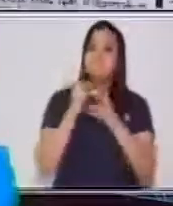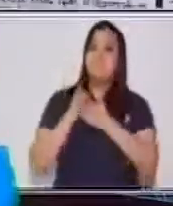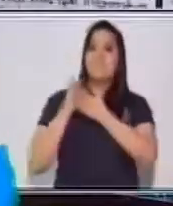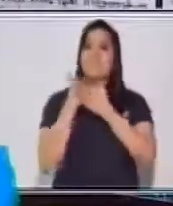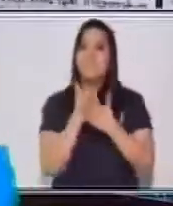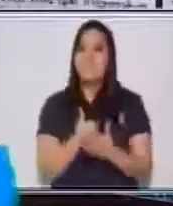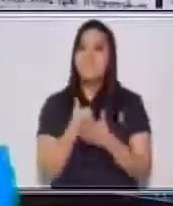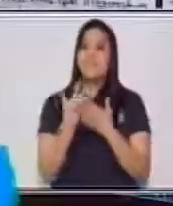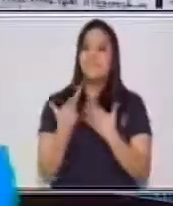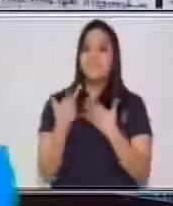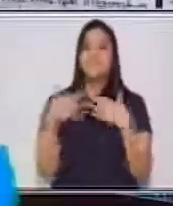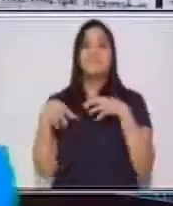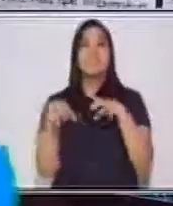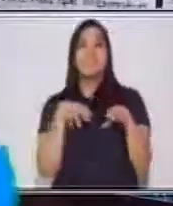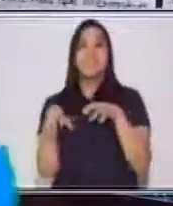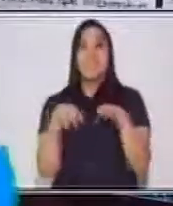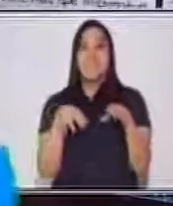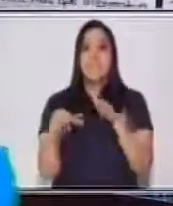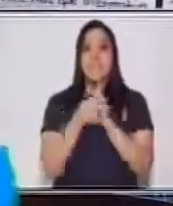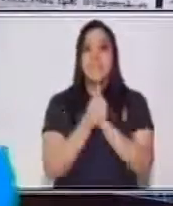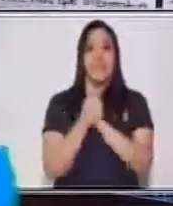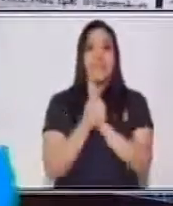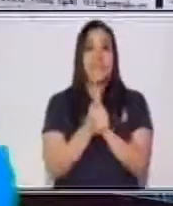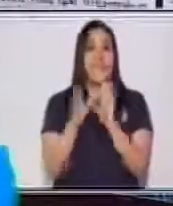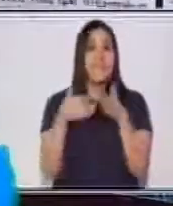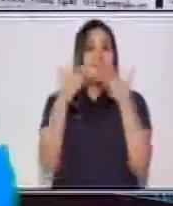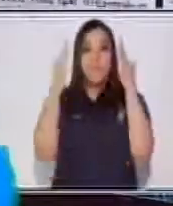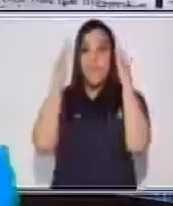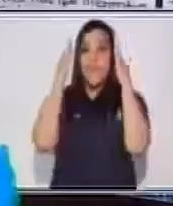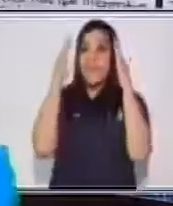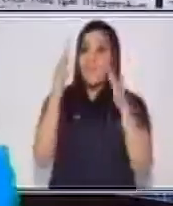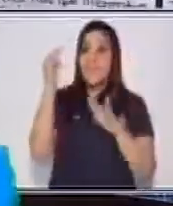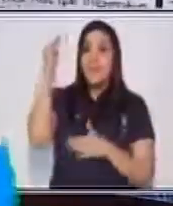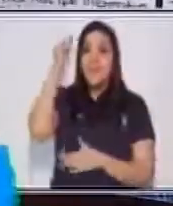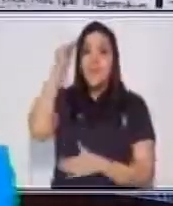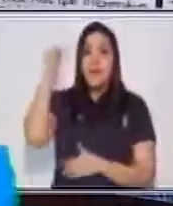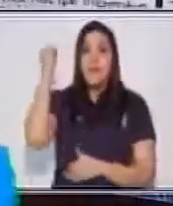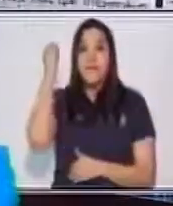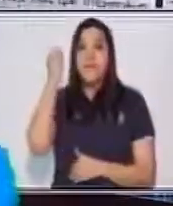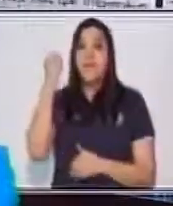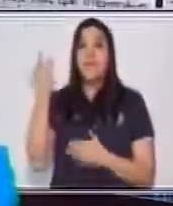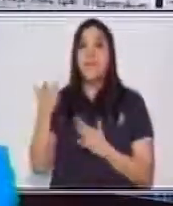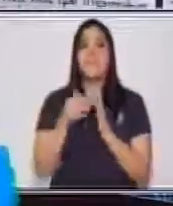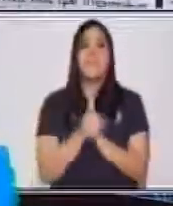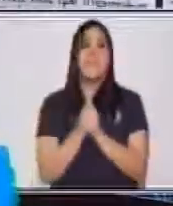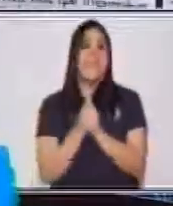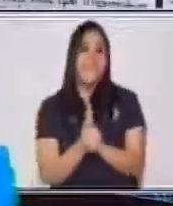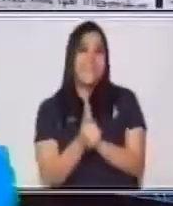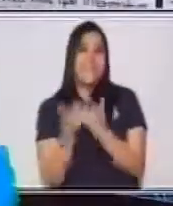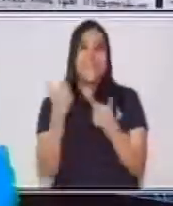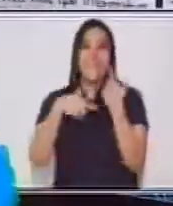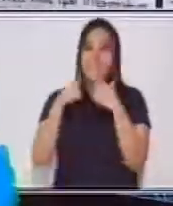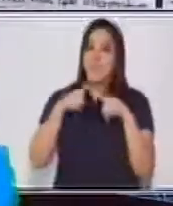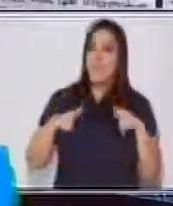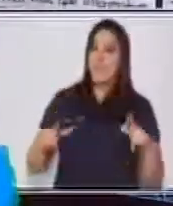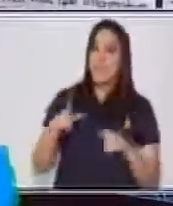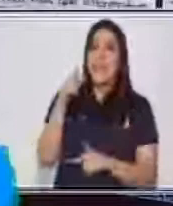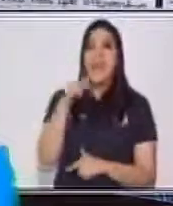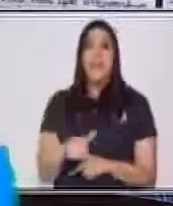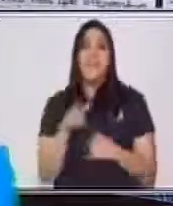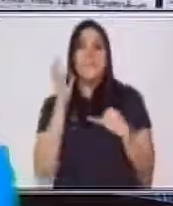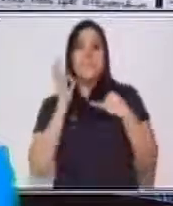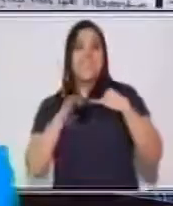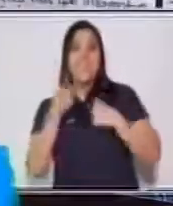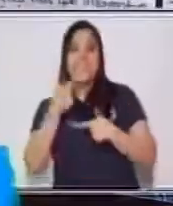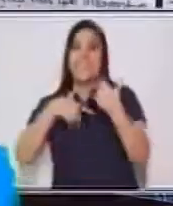ayudará a ejercitar habilidades y destrezas como la atención, la memoria y la habilidad lingüística. Hoy en la